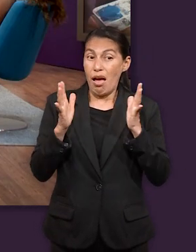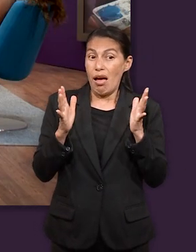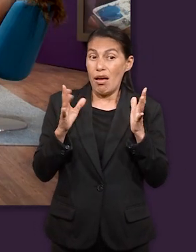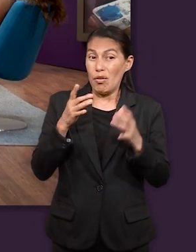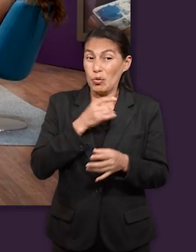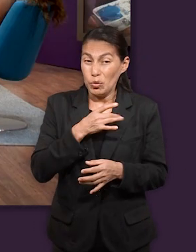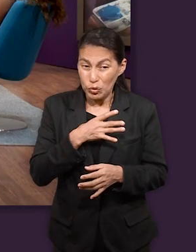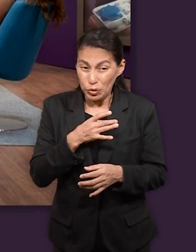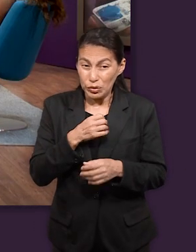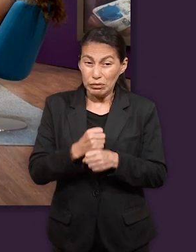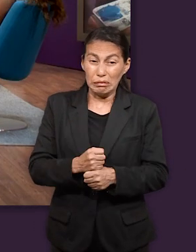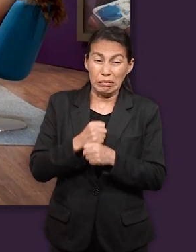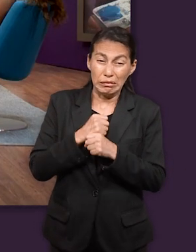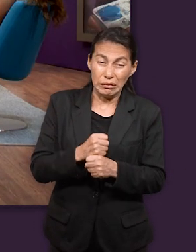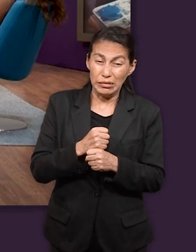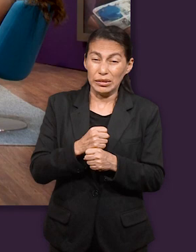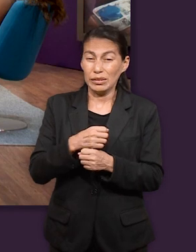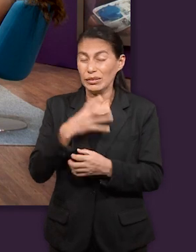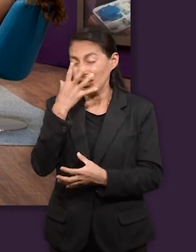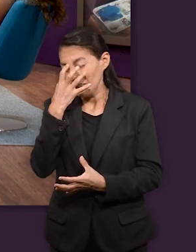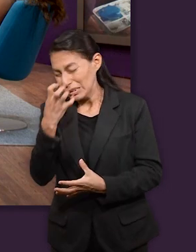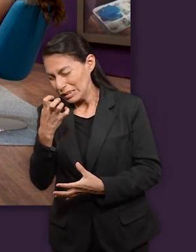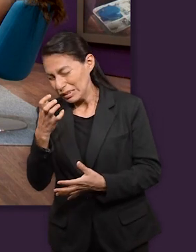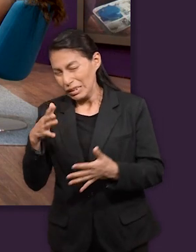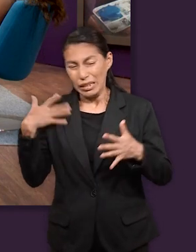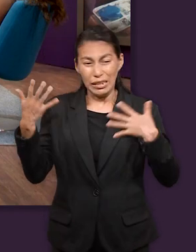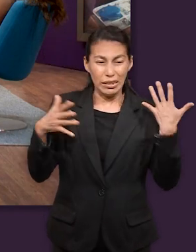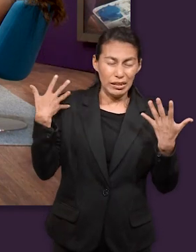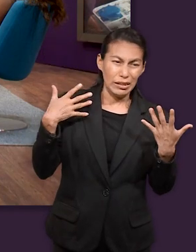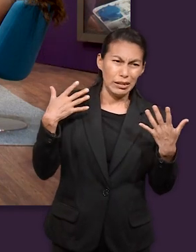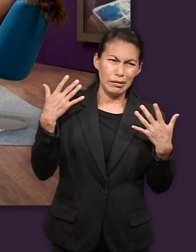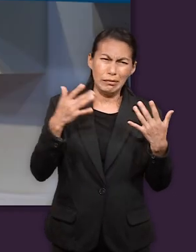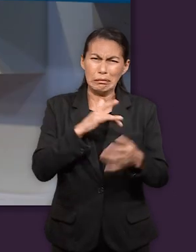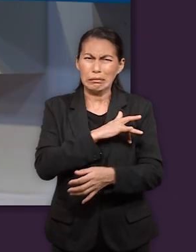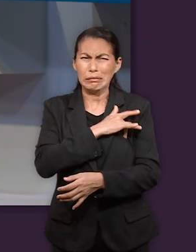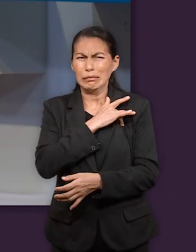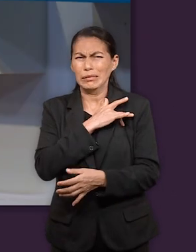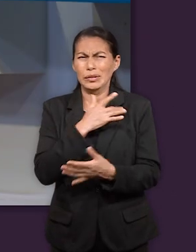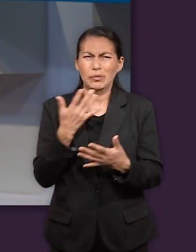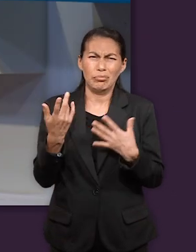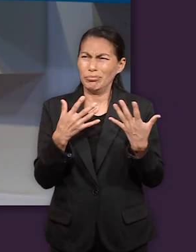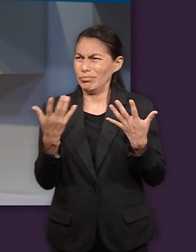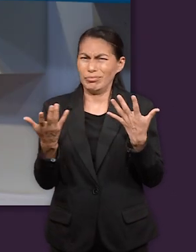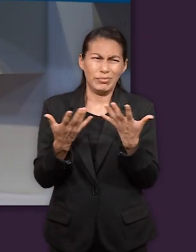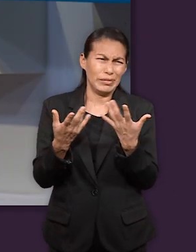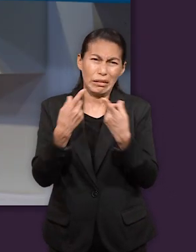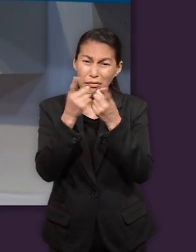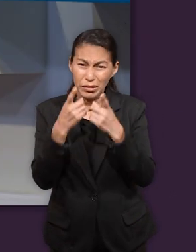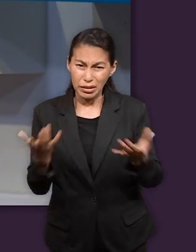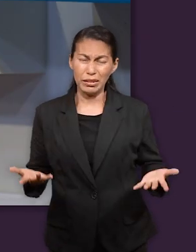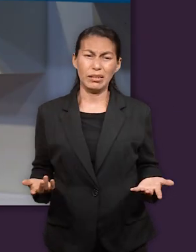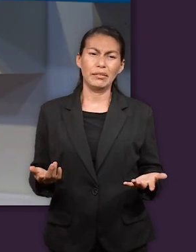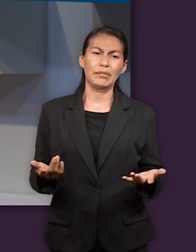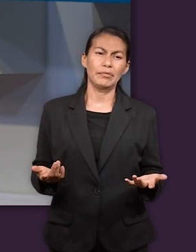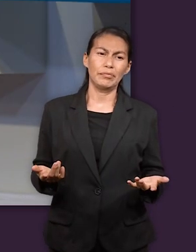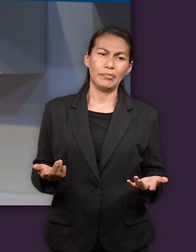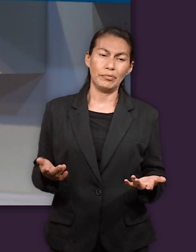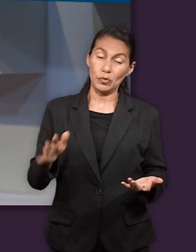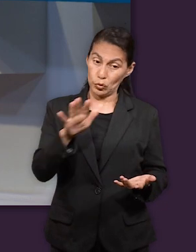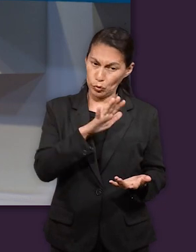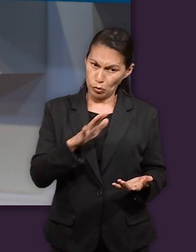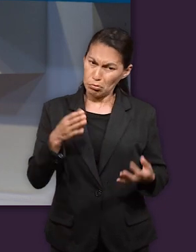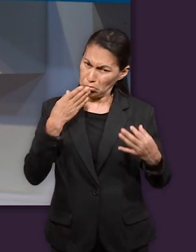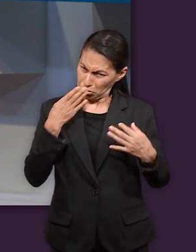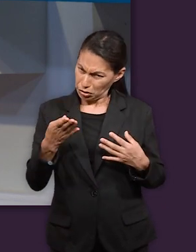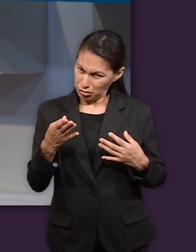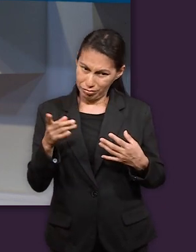vergüenza y a la vez de alegría ¿qué evidencias tenemos de que todavía tenían pues no era